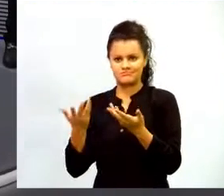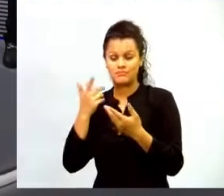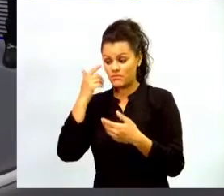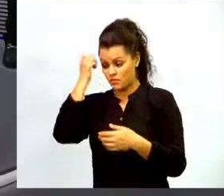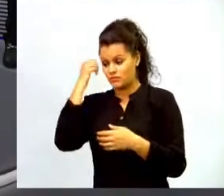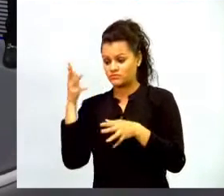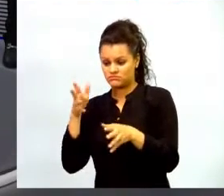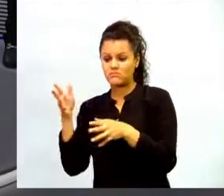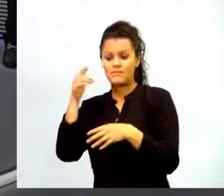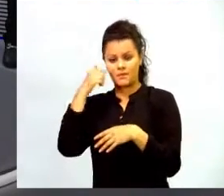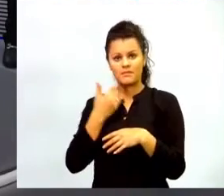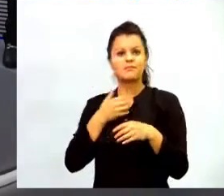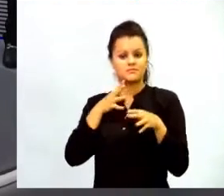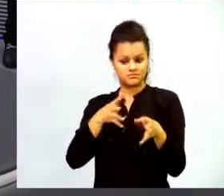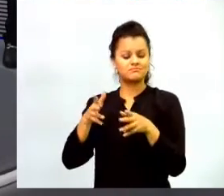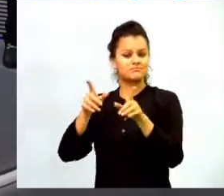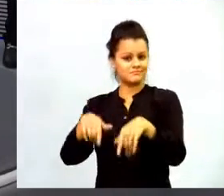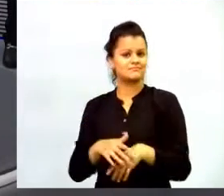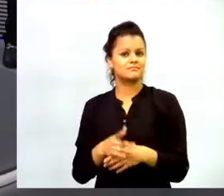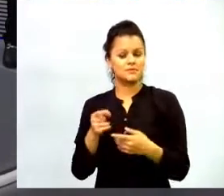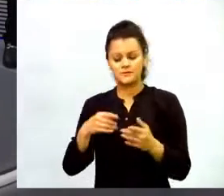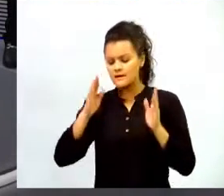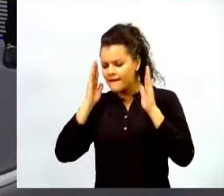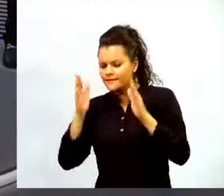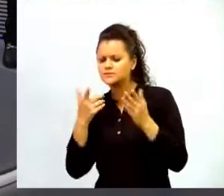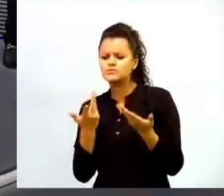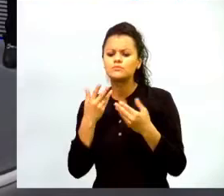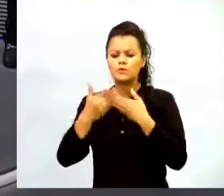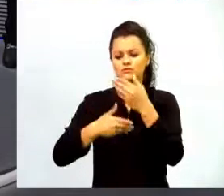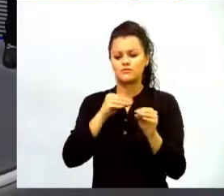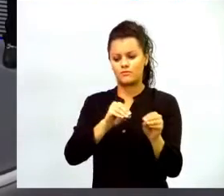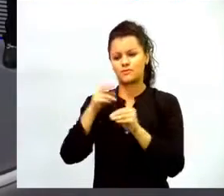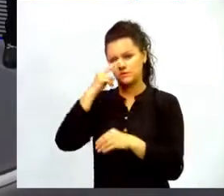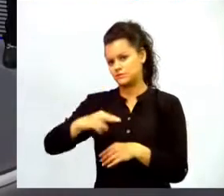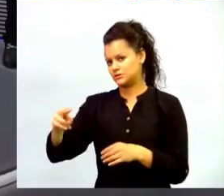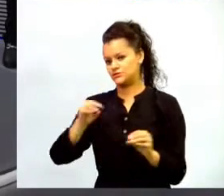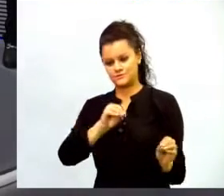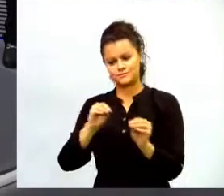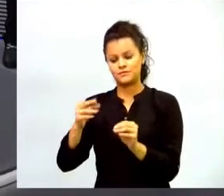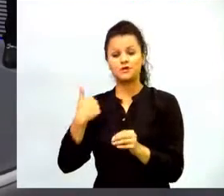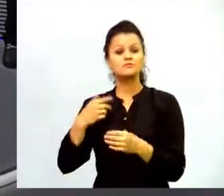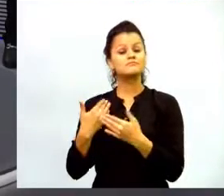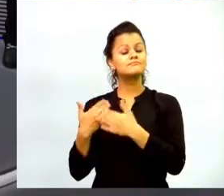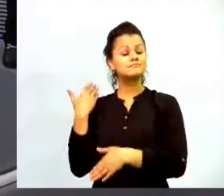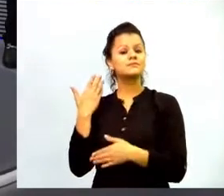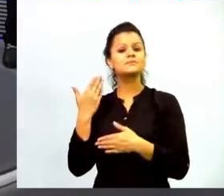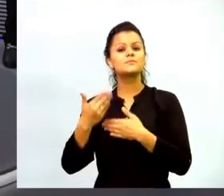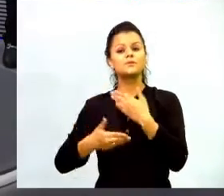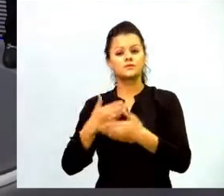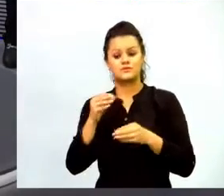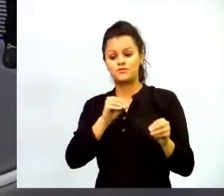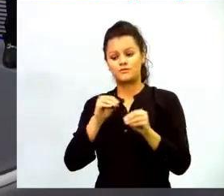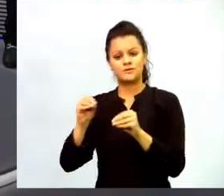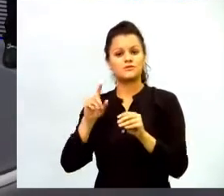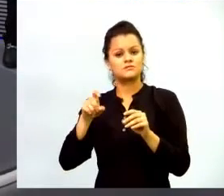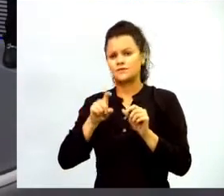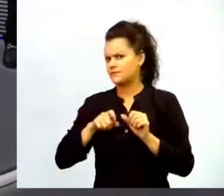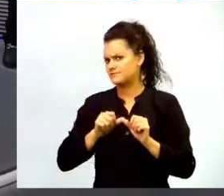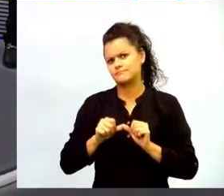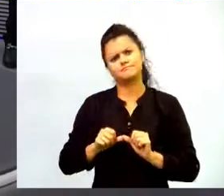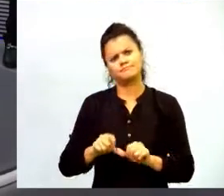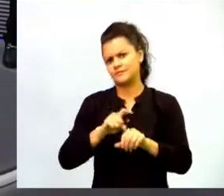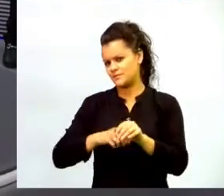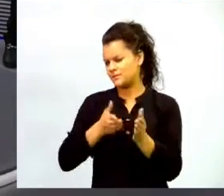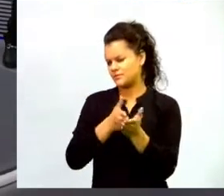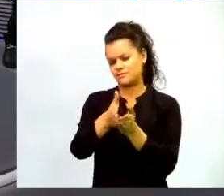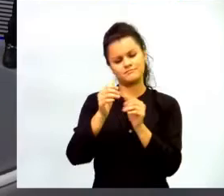activo en el proceso de educación de sus hijos así que hemos empezado unos talleres gratuitos de formación esto tiene que ser sostenible en el tiempo así